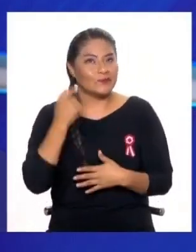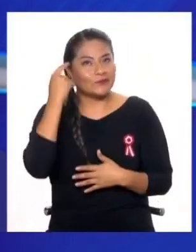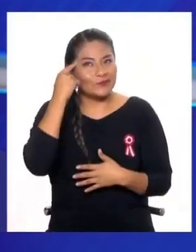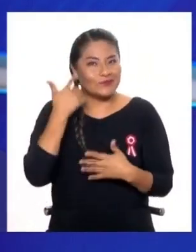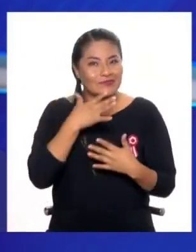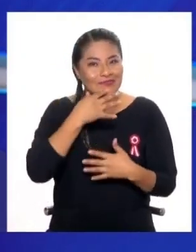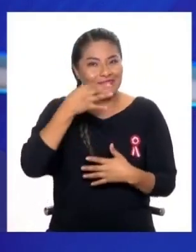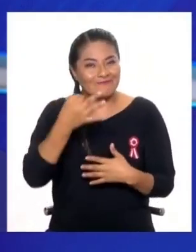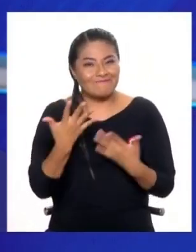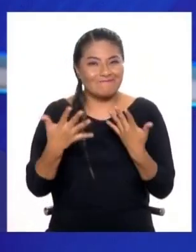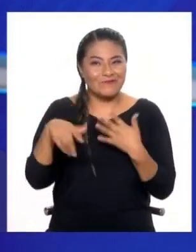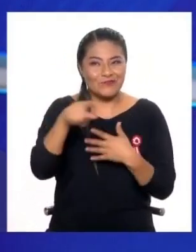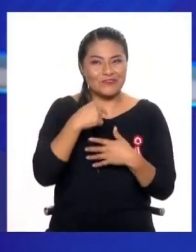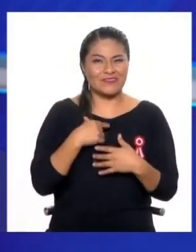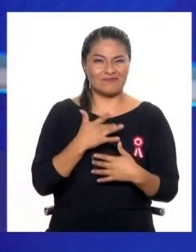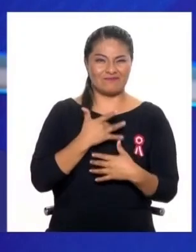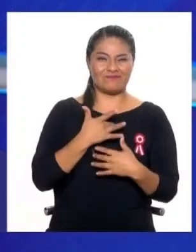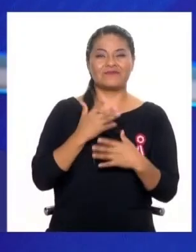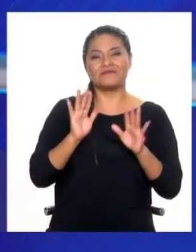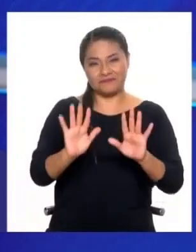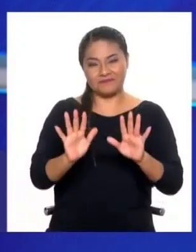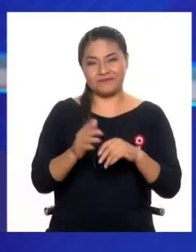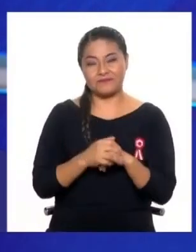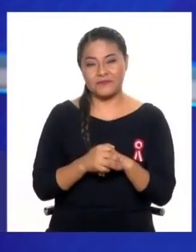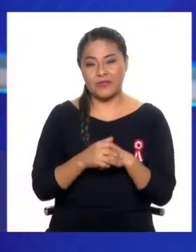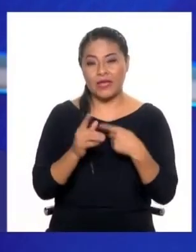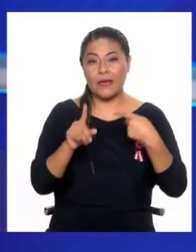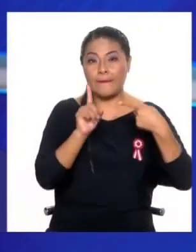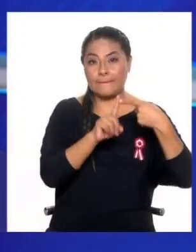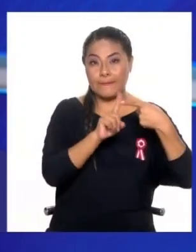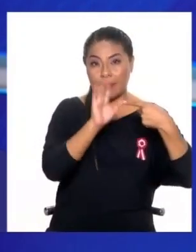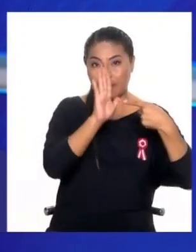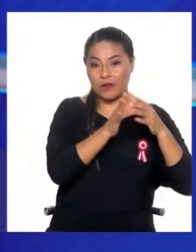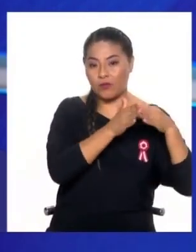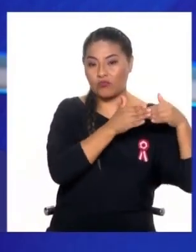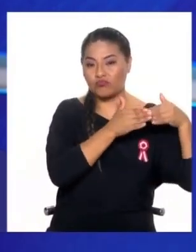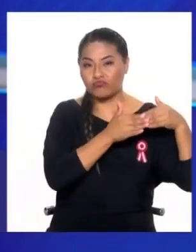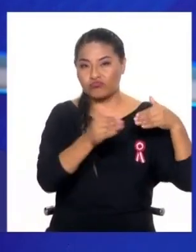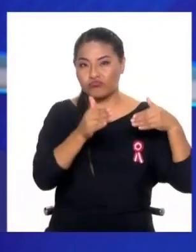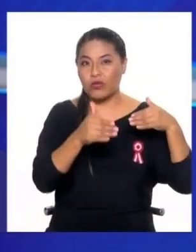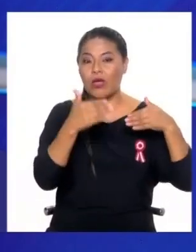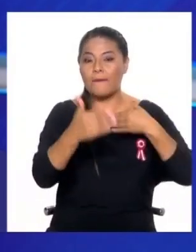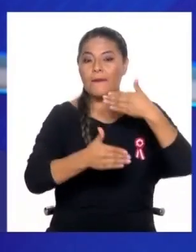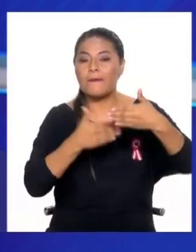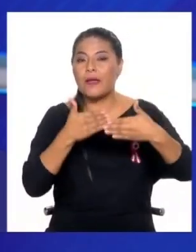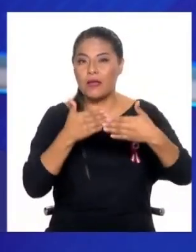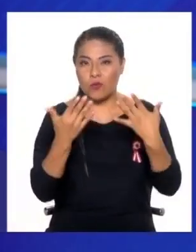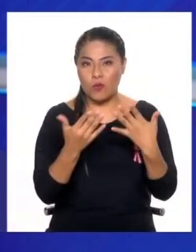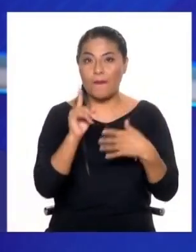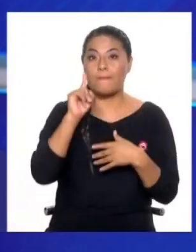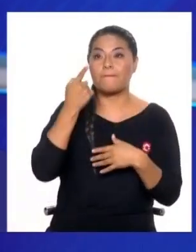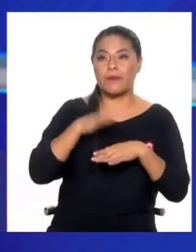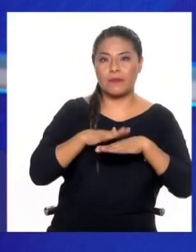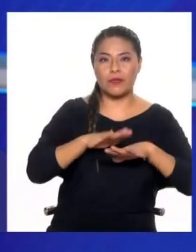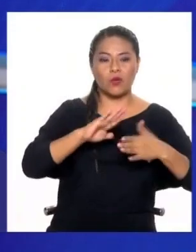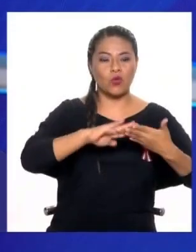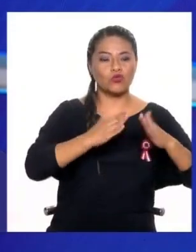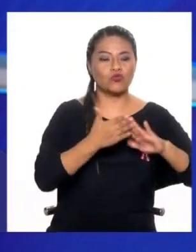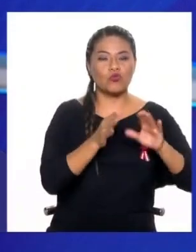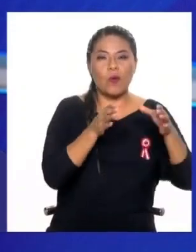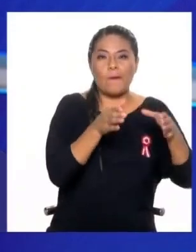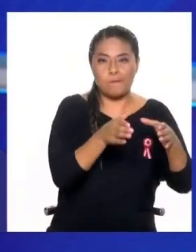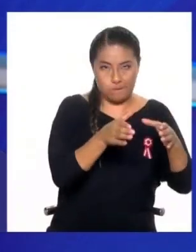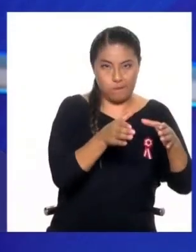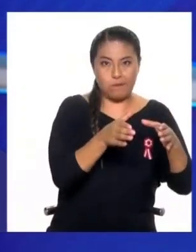pero sinceramente creo que si queremos avanzar hacia un mejor horizonte de desarrollo urbano tenemos que apostar por las ciudades y